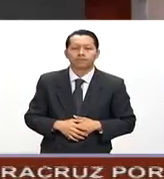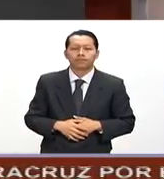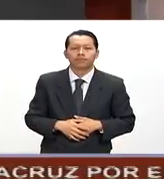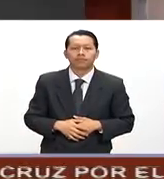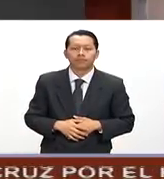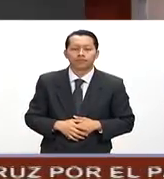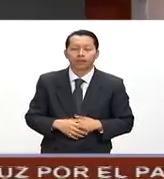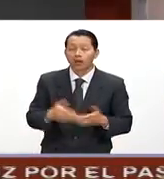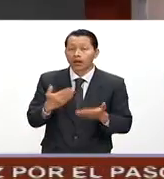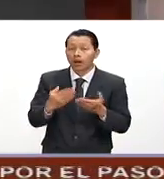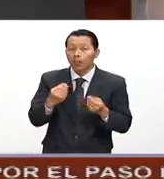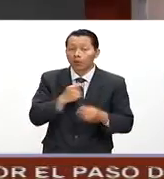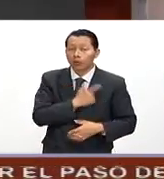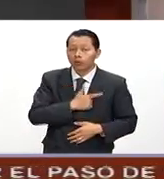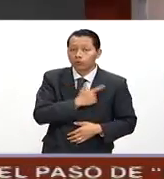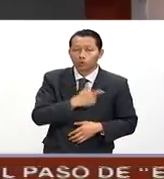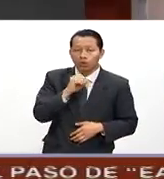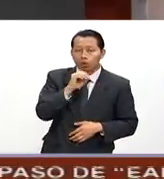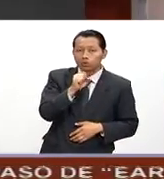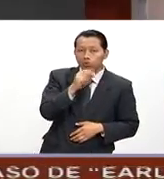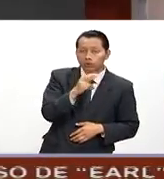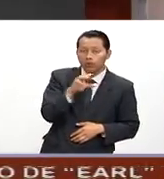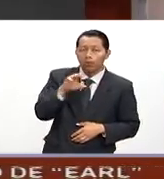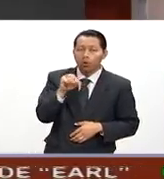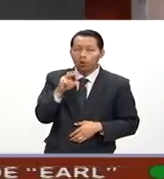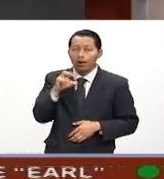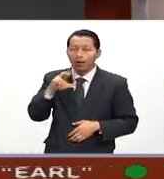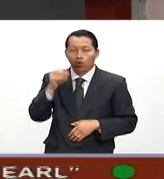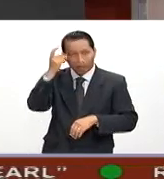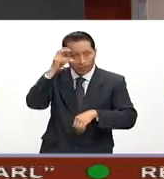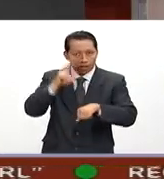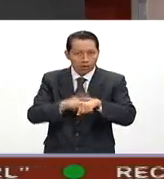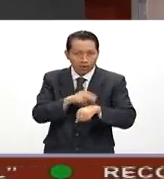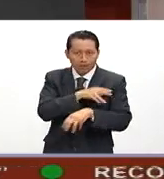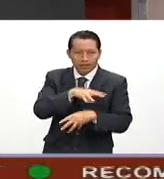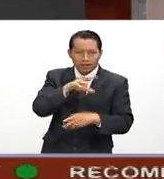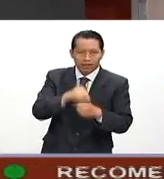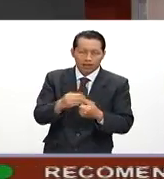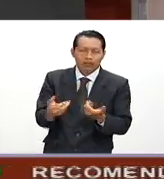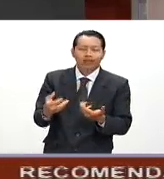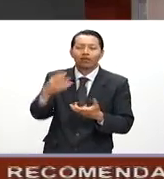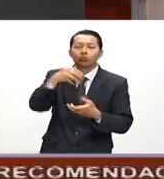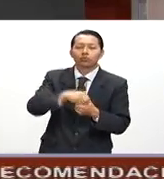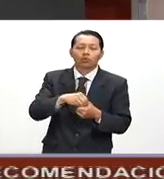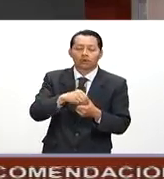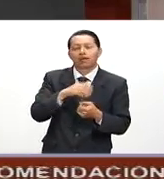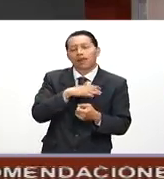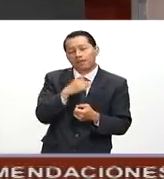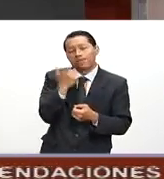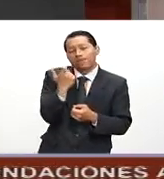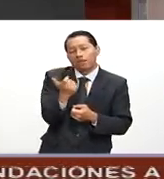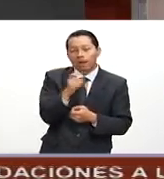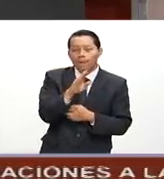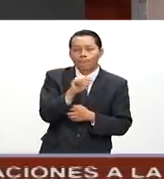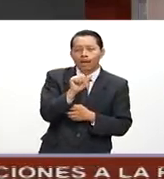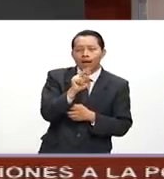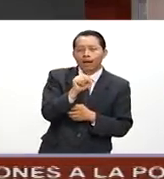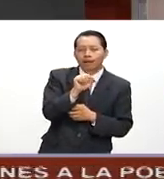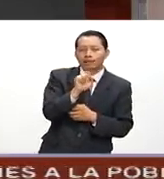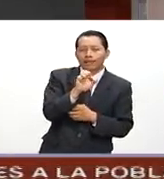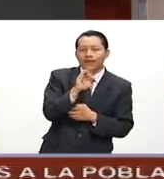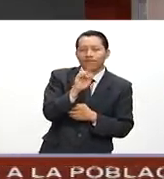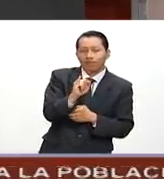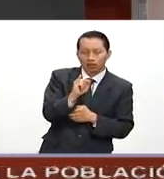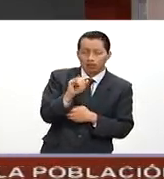Y nos da mucho gusto tener a Óscar Moreno, él es director general adjunto de Inclusión Financiera de Bansefi. Precisamente, Óscar, para